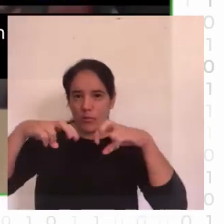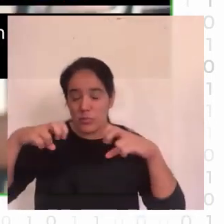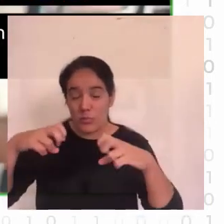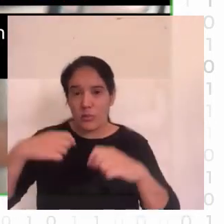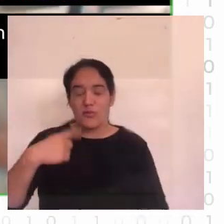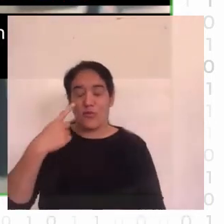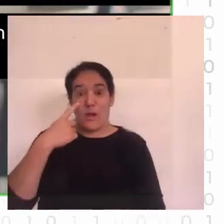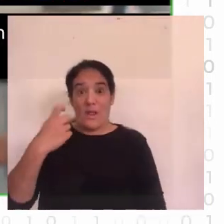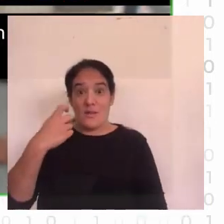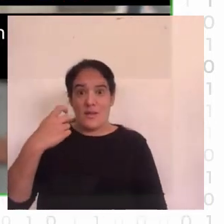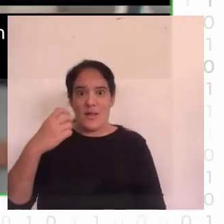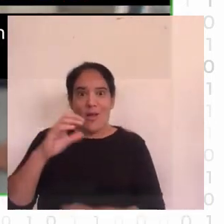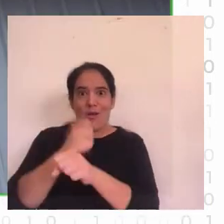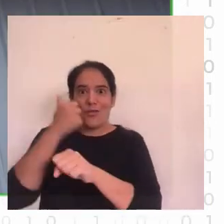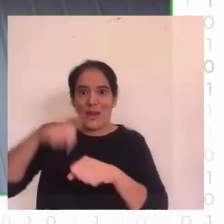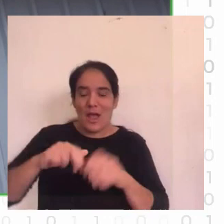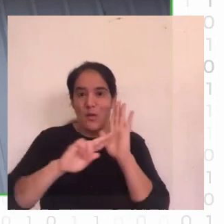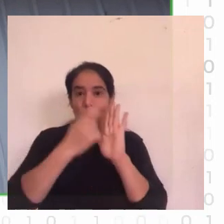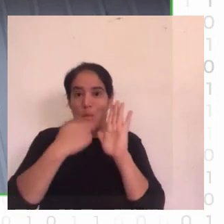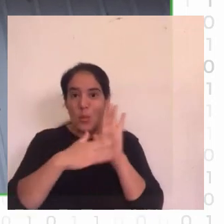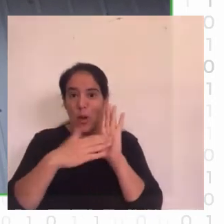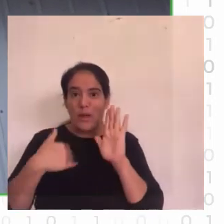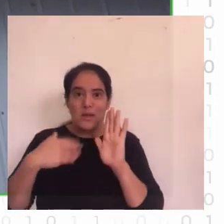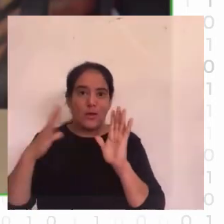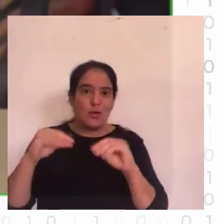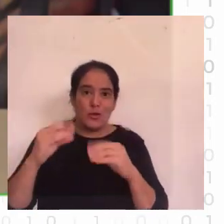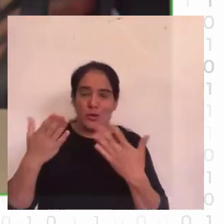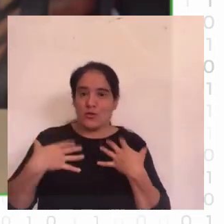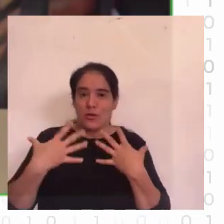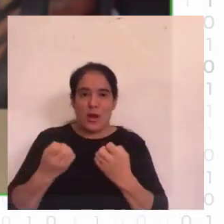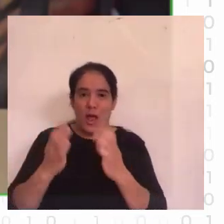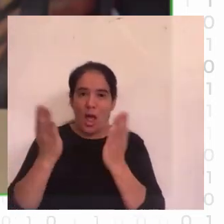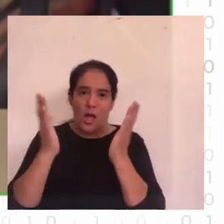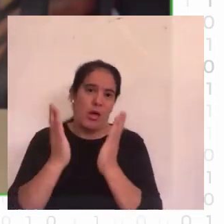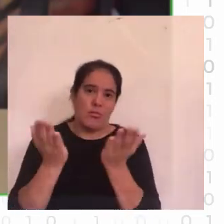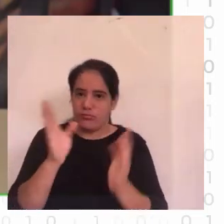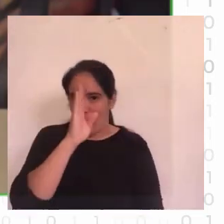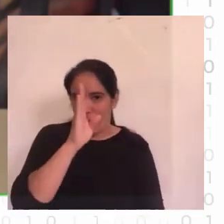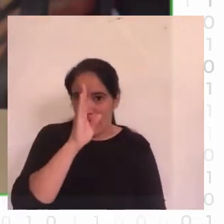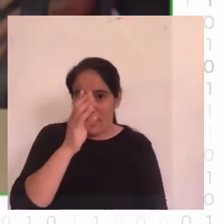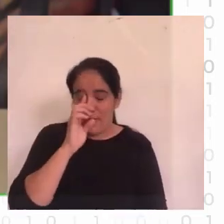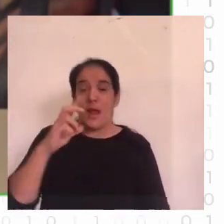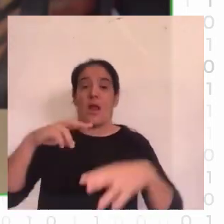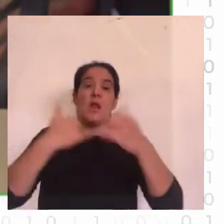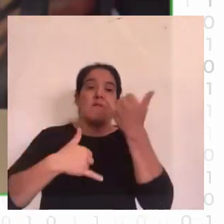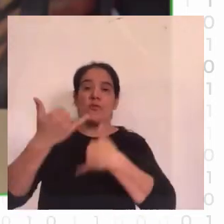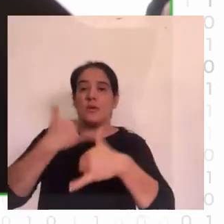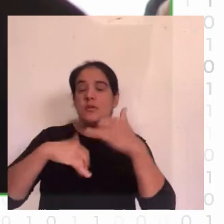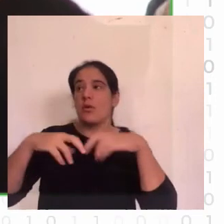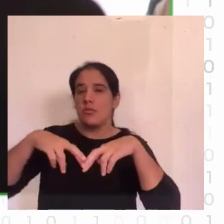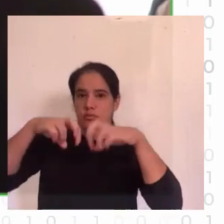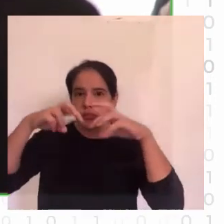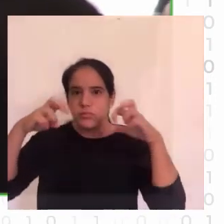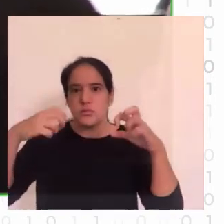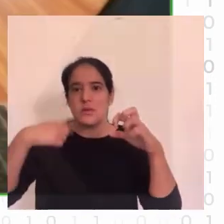Uruguay Aplicaba todo lo que yo quería, que era la explotación de datos Lo que más me llamó la atención fue el consorcio que tenía con